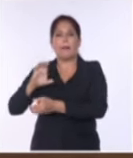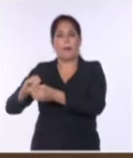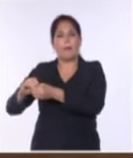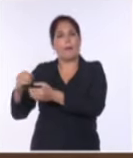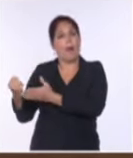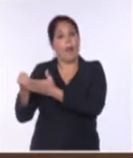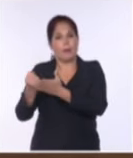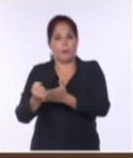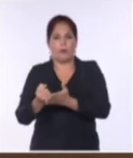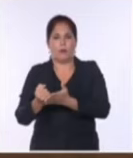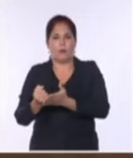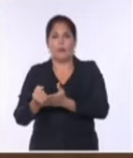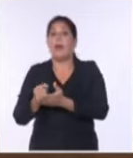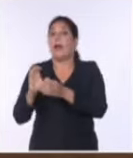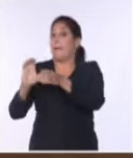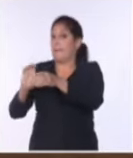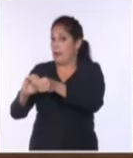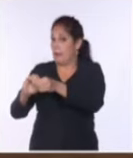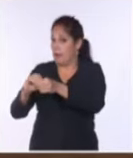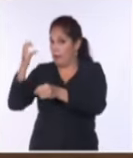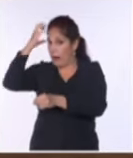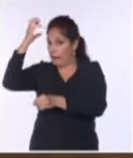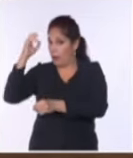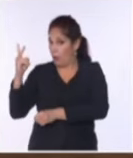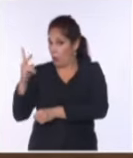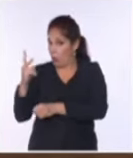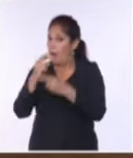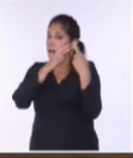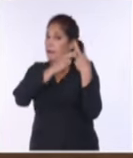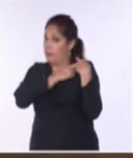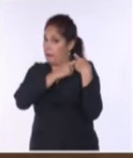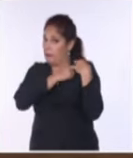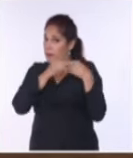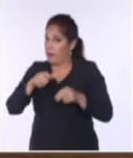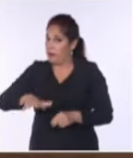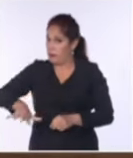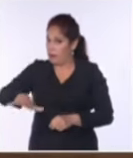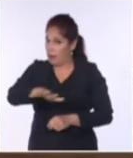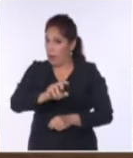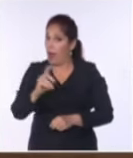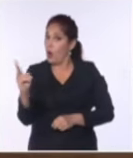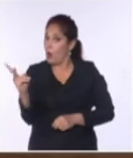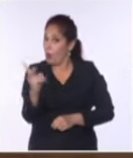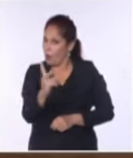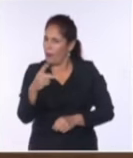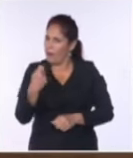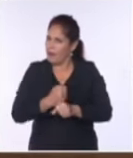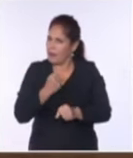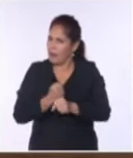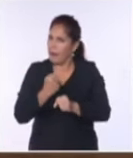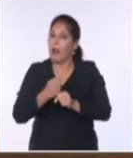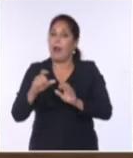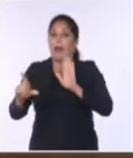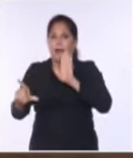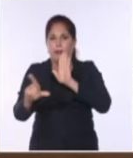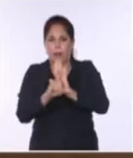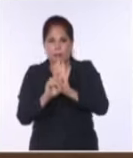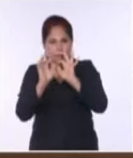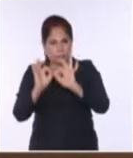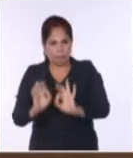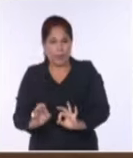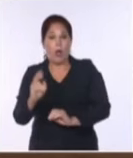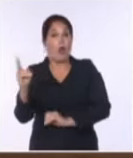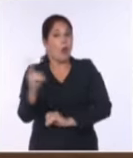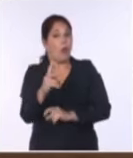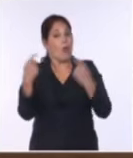Ahora, el sector no estatal y el estatal, los dos tienen responsabilidades ante la sociedad. Los dos tienen que trabajar en la legalidad. Los dos